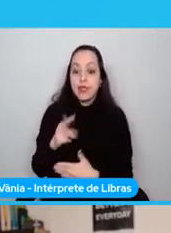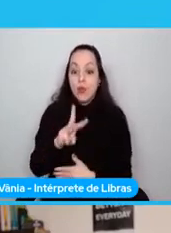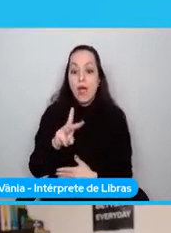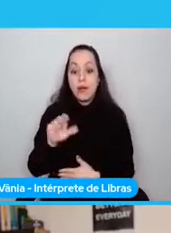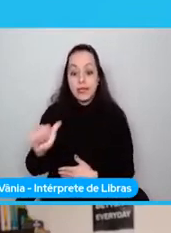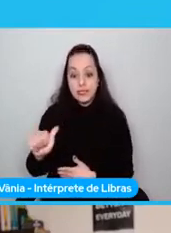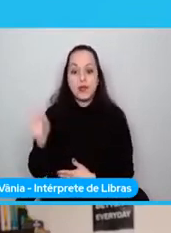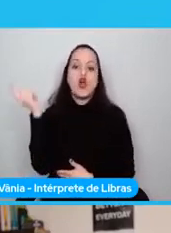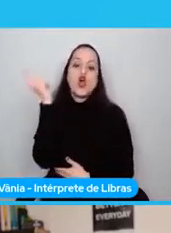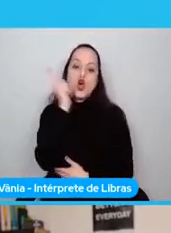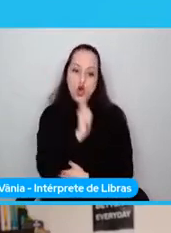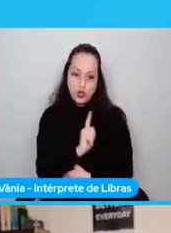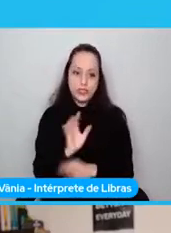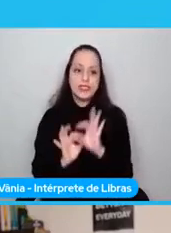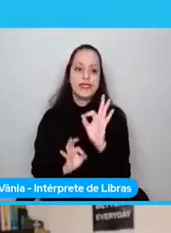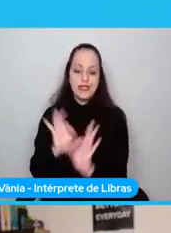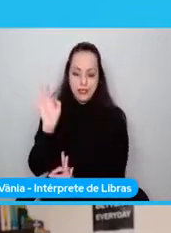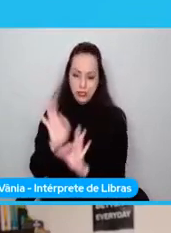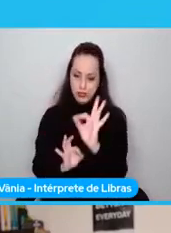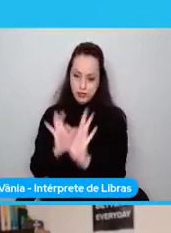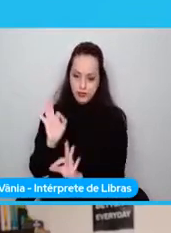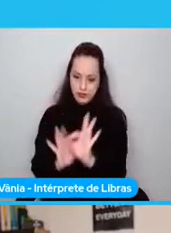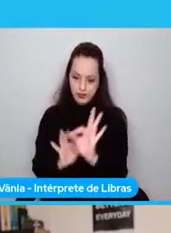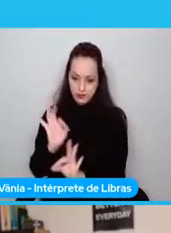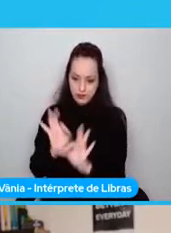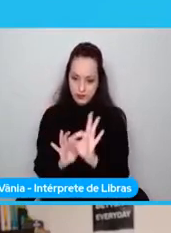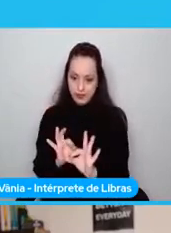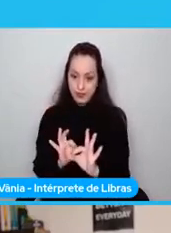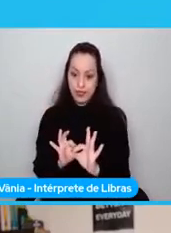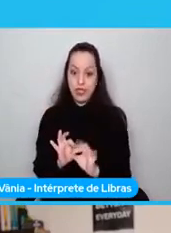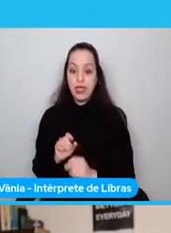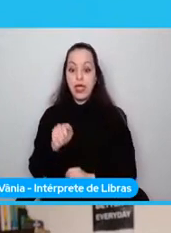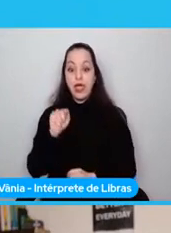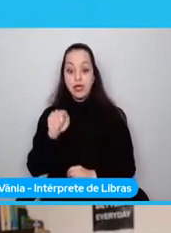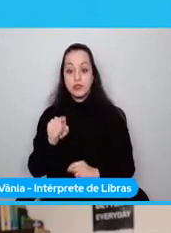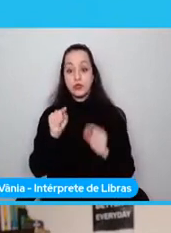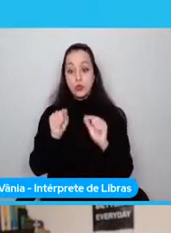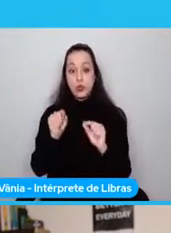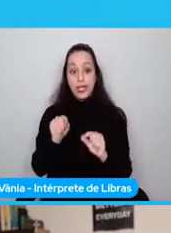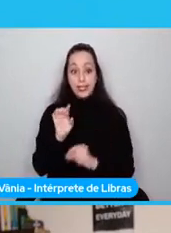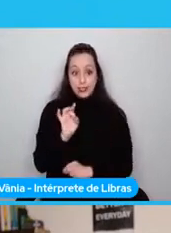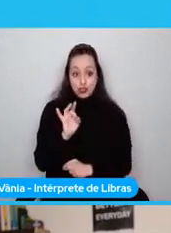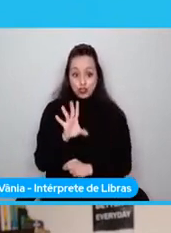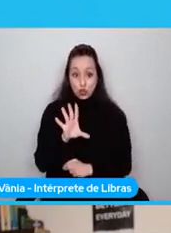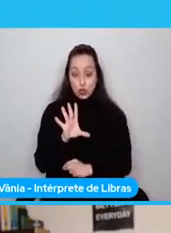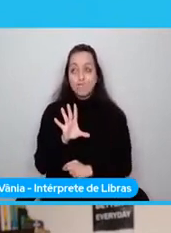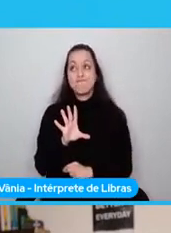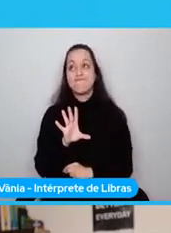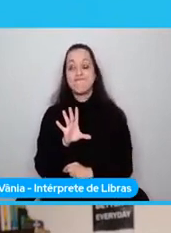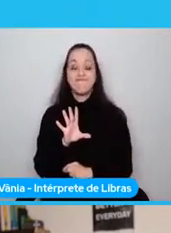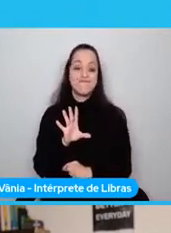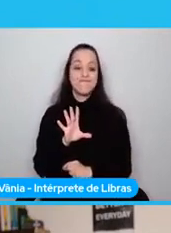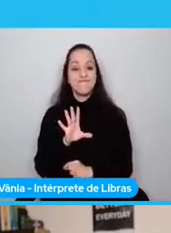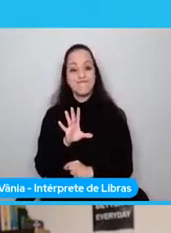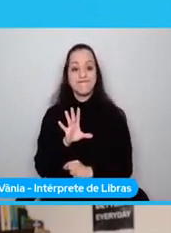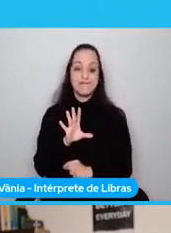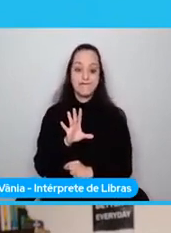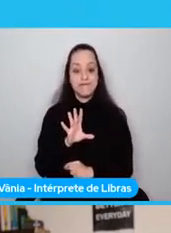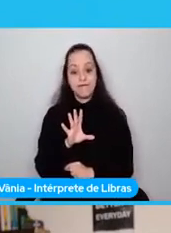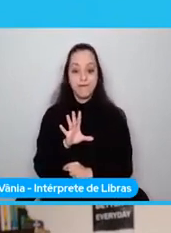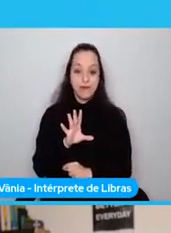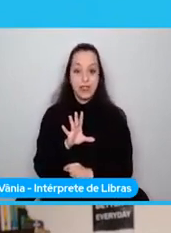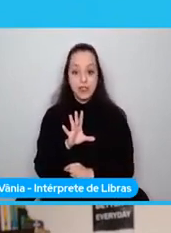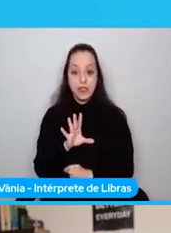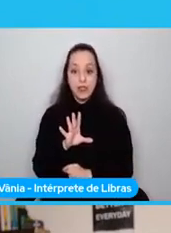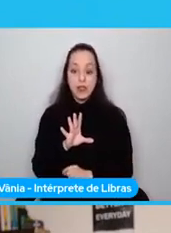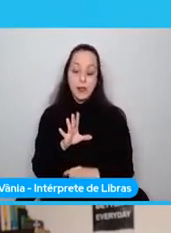no fueran altamente aceptadas